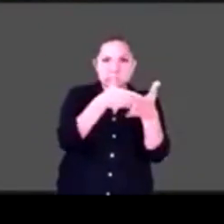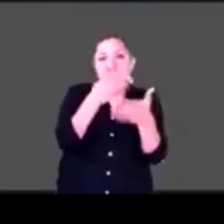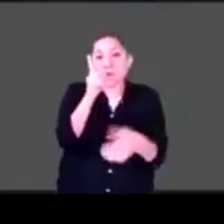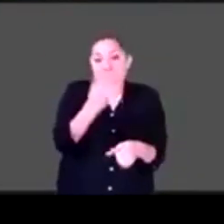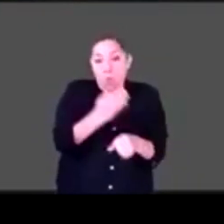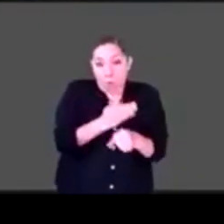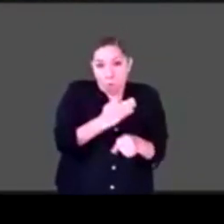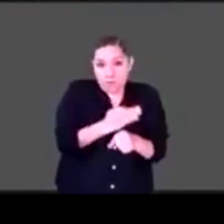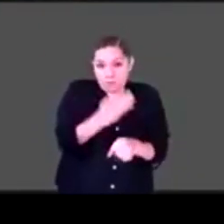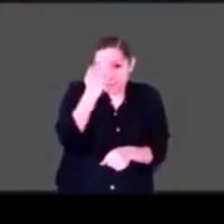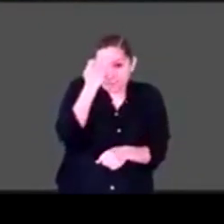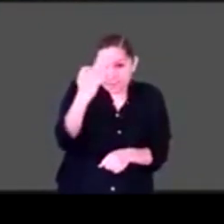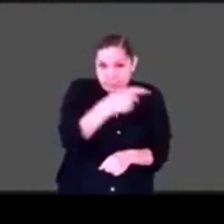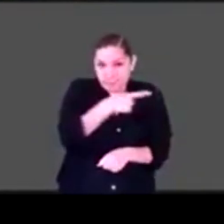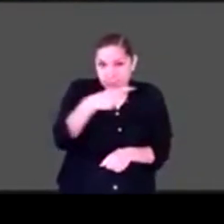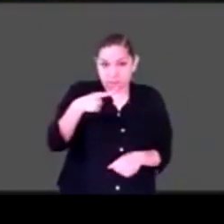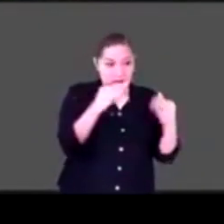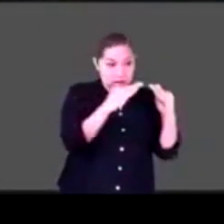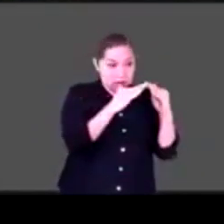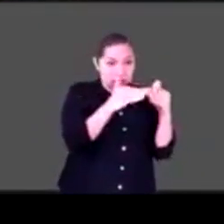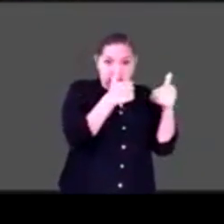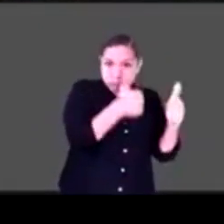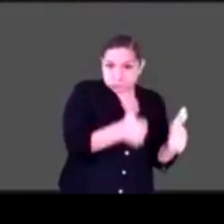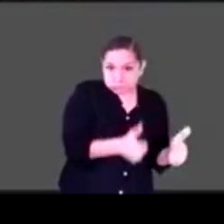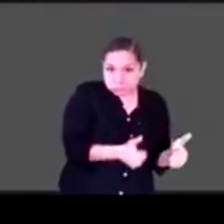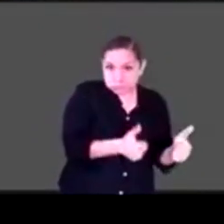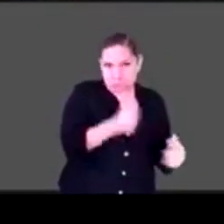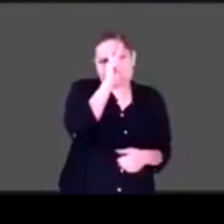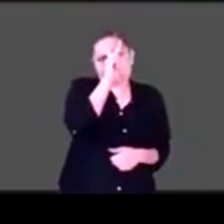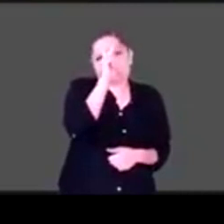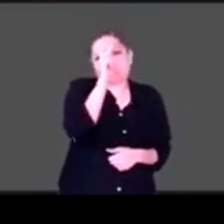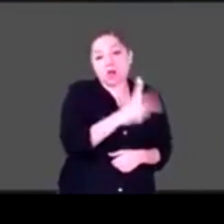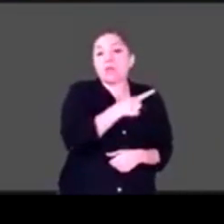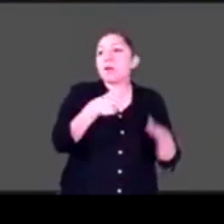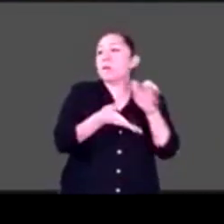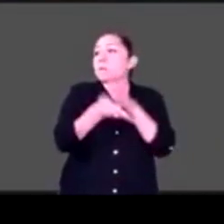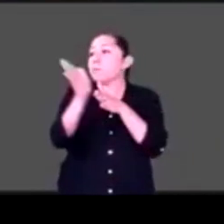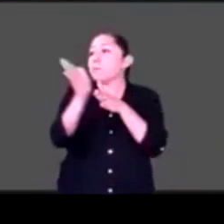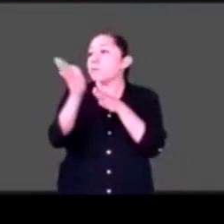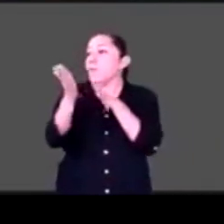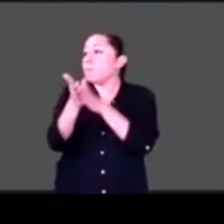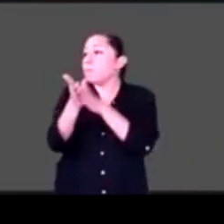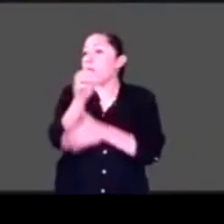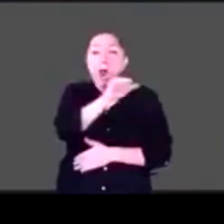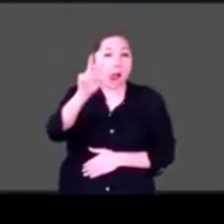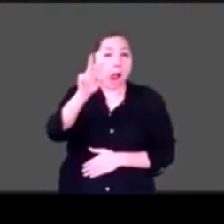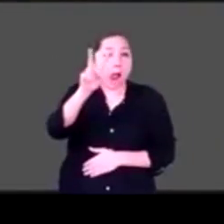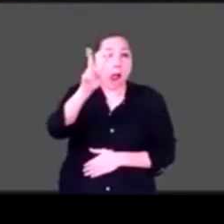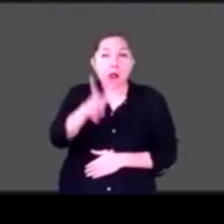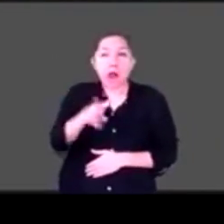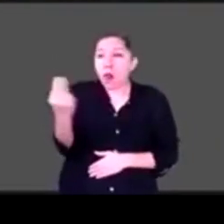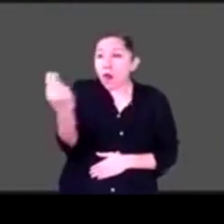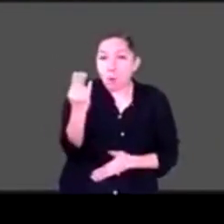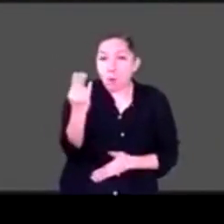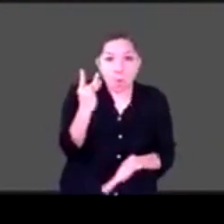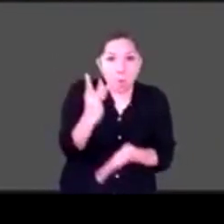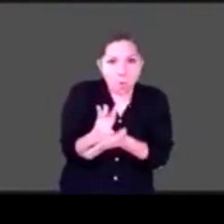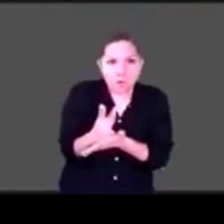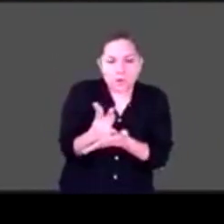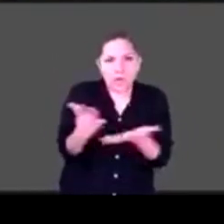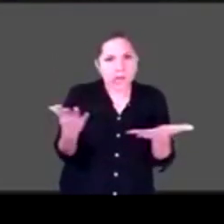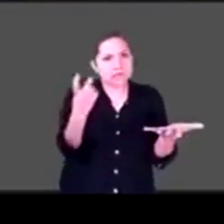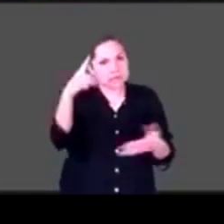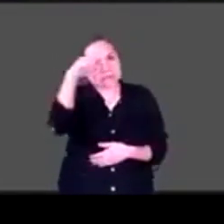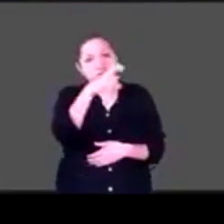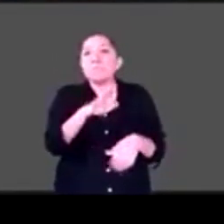que salir solamente para lo indispensable. Y bueno, teniendo en cuenta que todo lo que está afuera no está adecuado para las